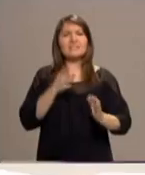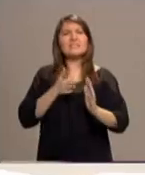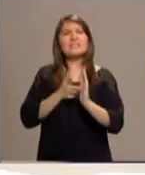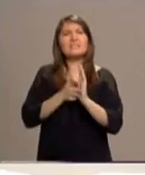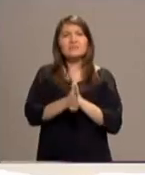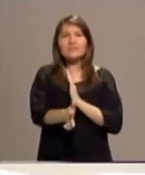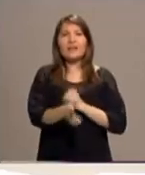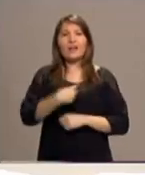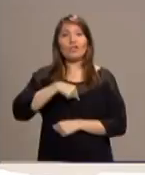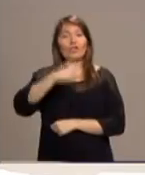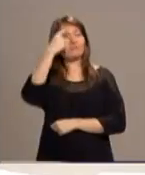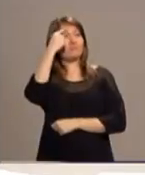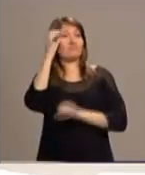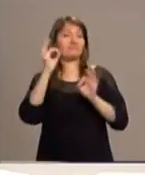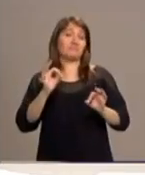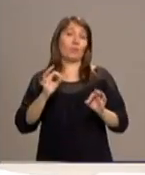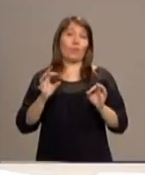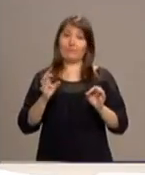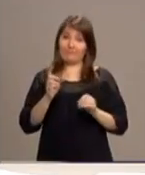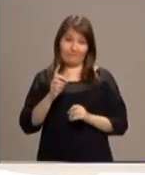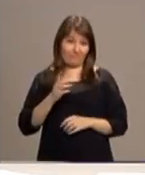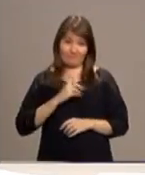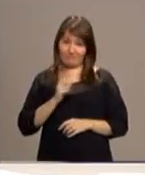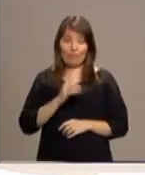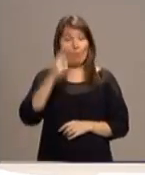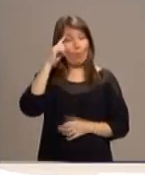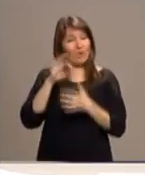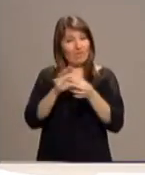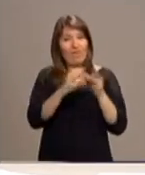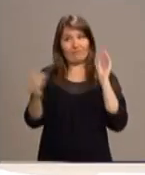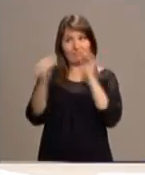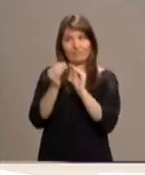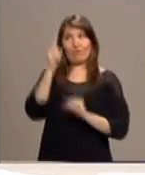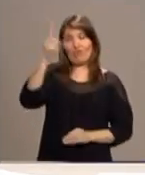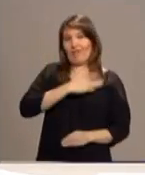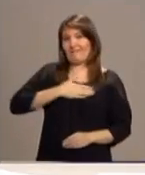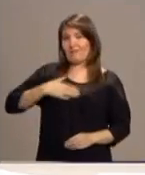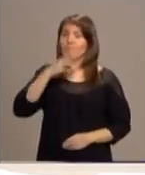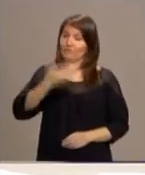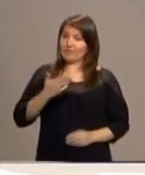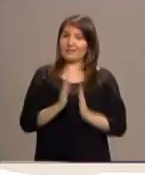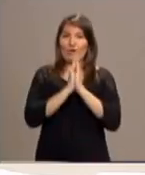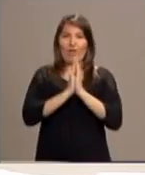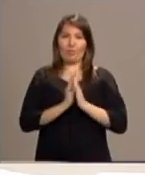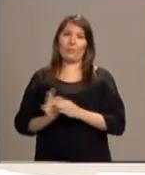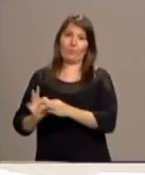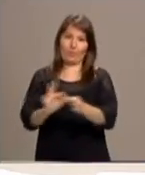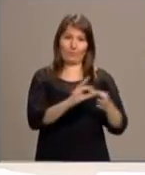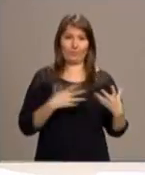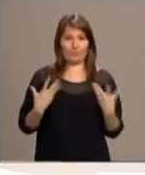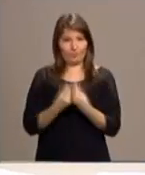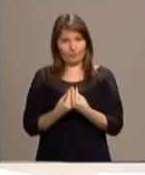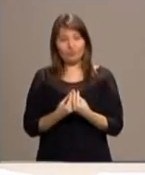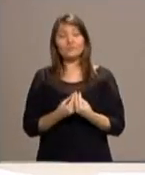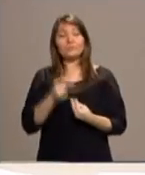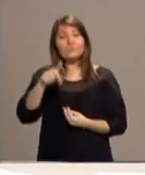nosotros pensamos, es la unidad que Dios quiere. Y por eso es importante el rezar juntos. Tuvo su evolución